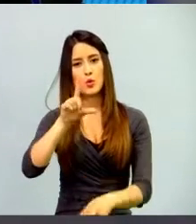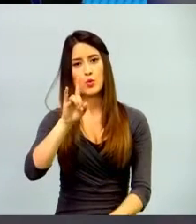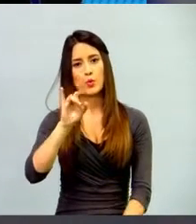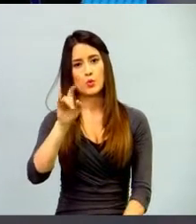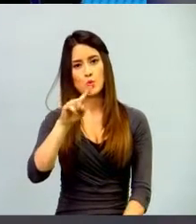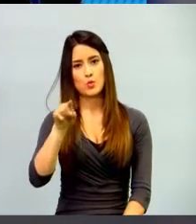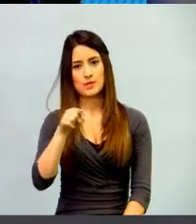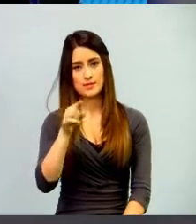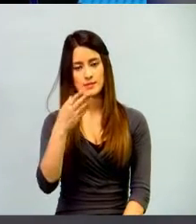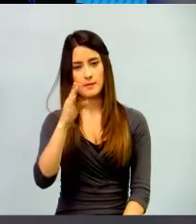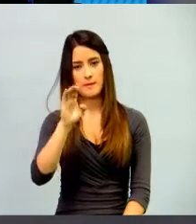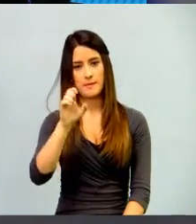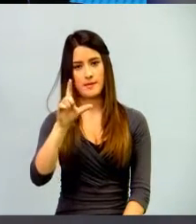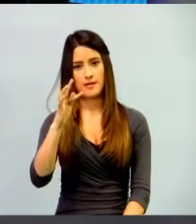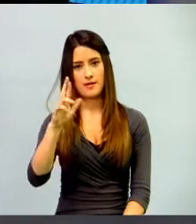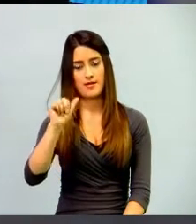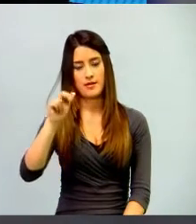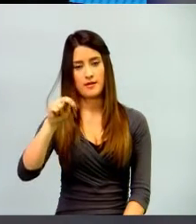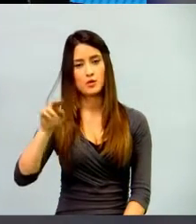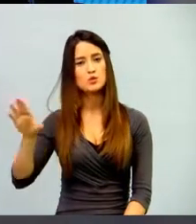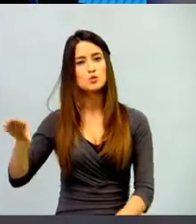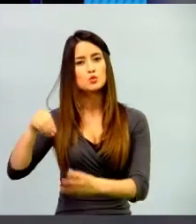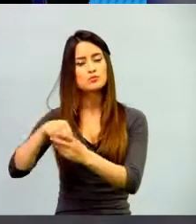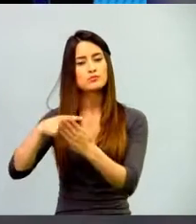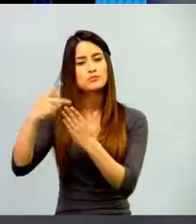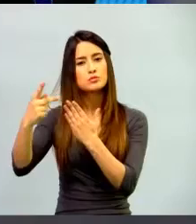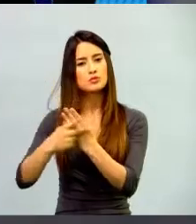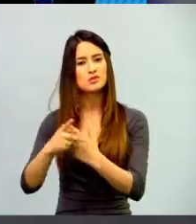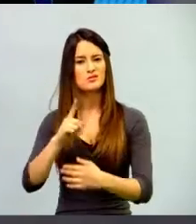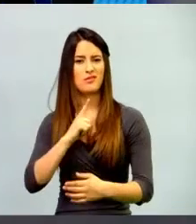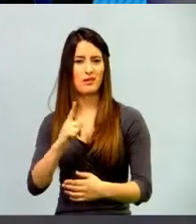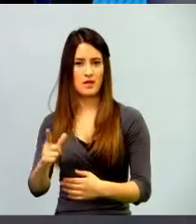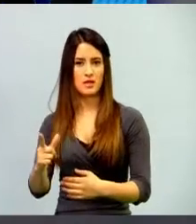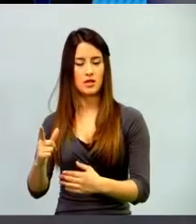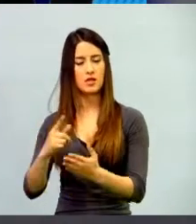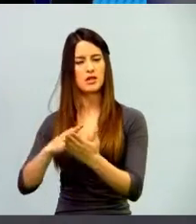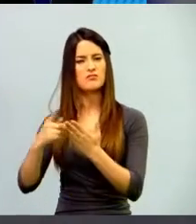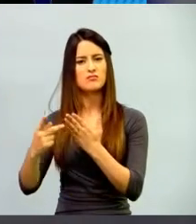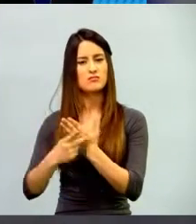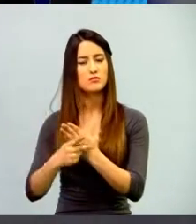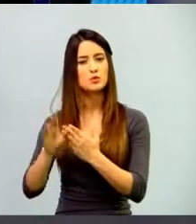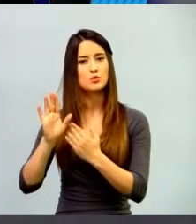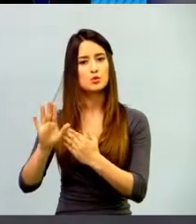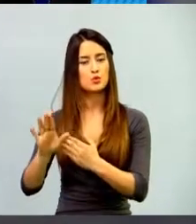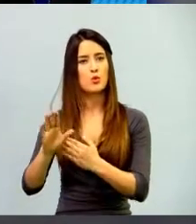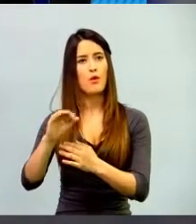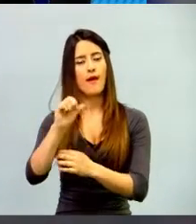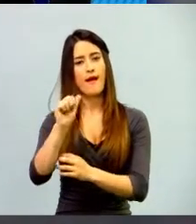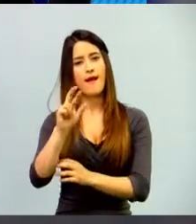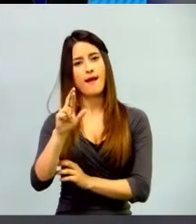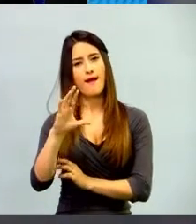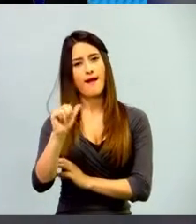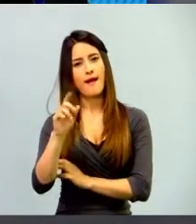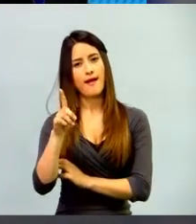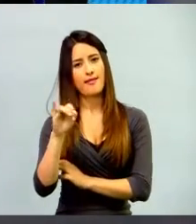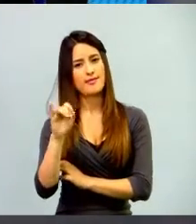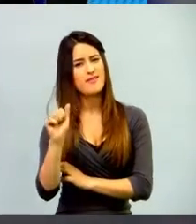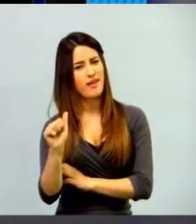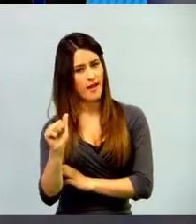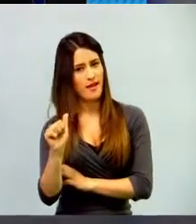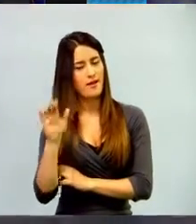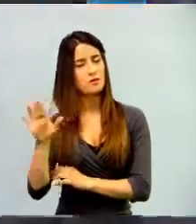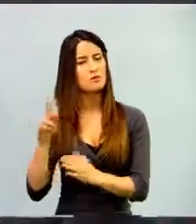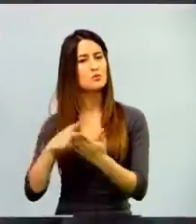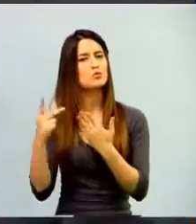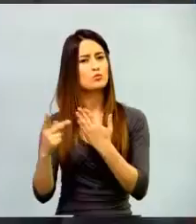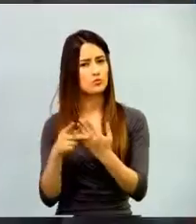Beltrán. Él es el líder del proyecto de la gamificación del mundo Arcadia. Este es un proyecto